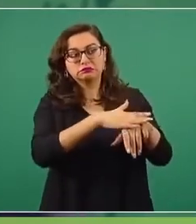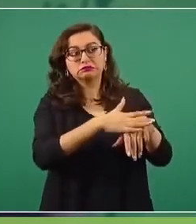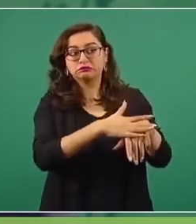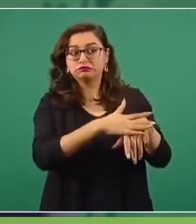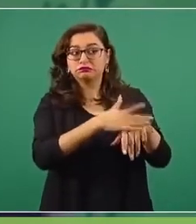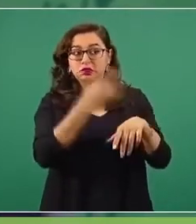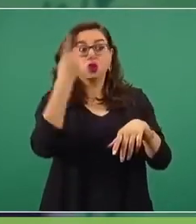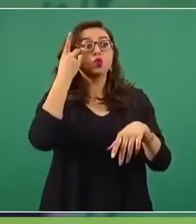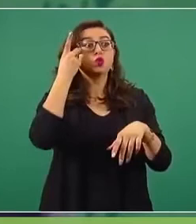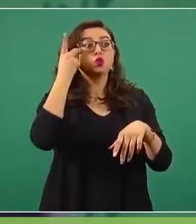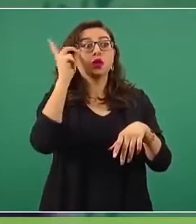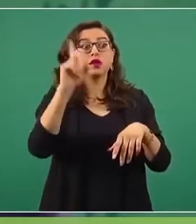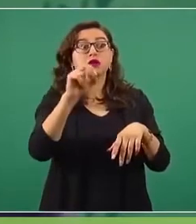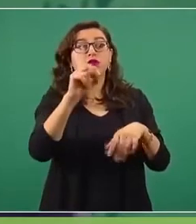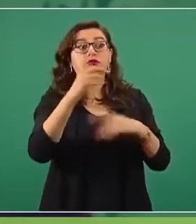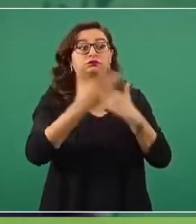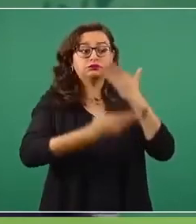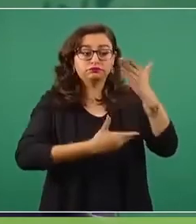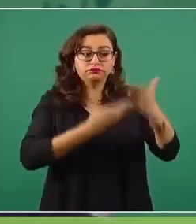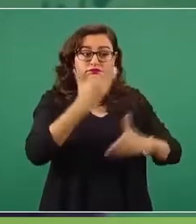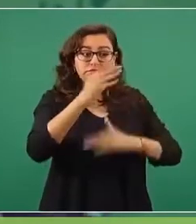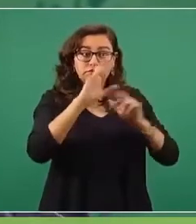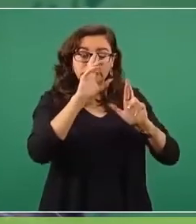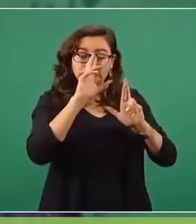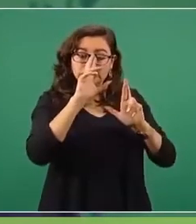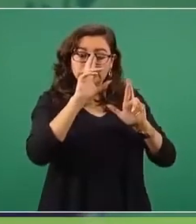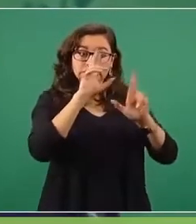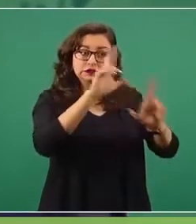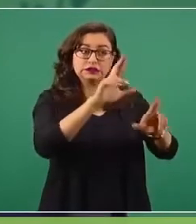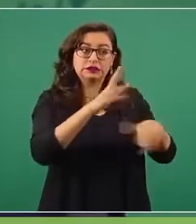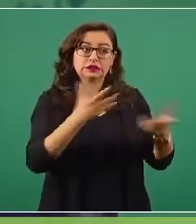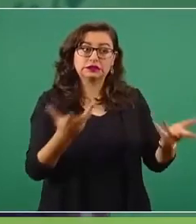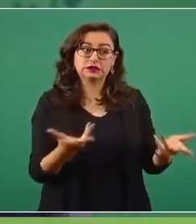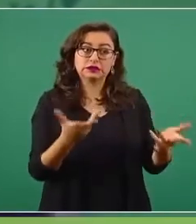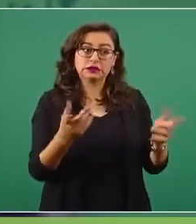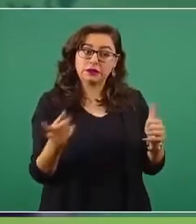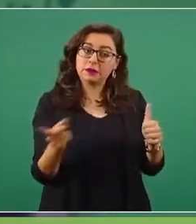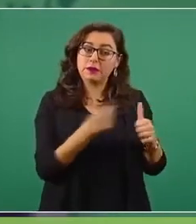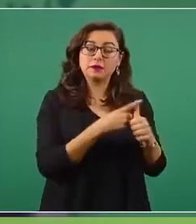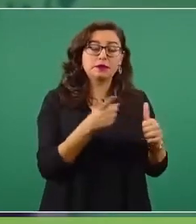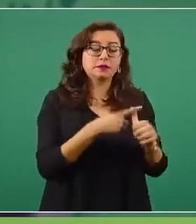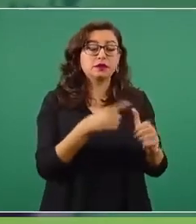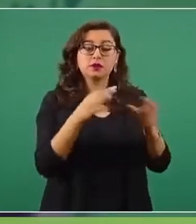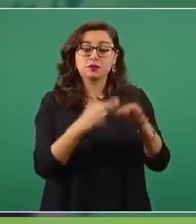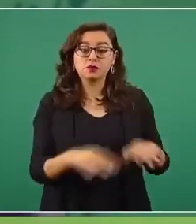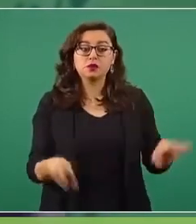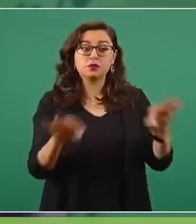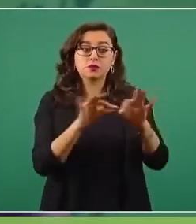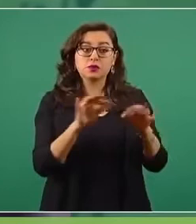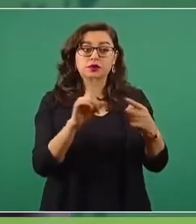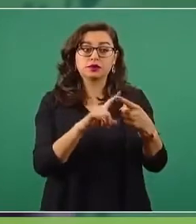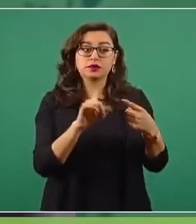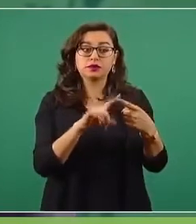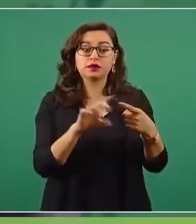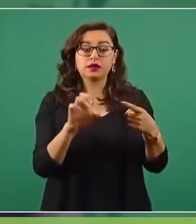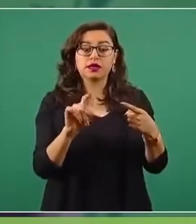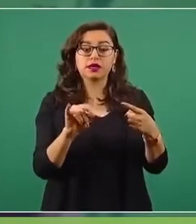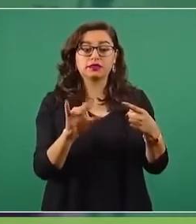para que se ponga por delante la ética